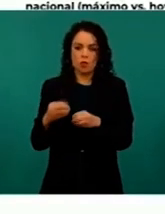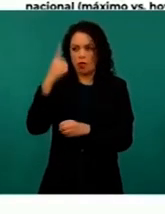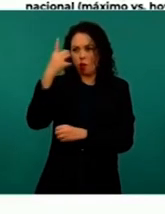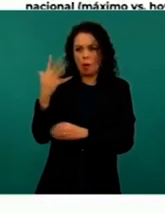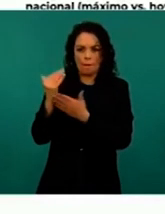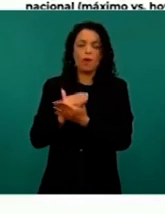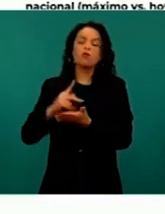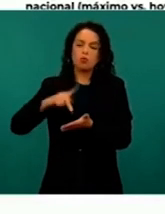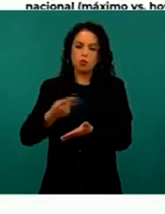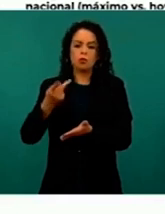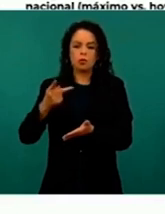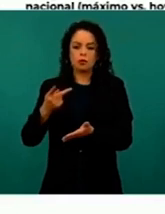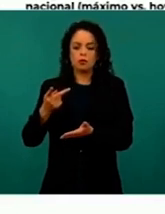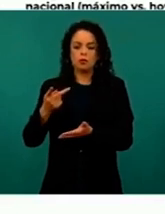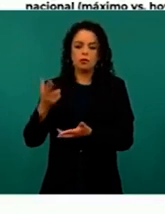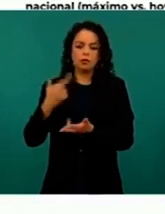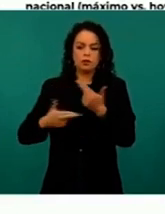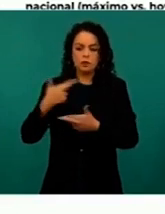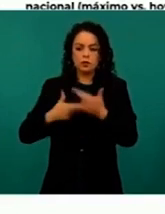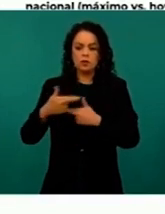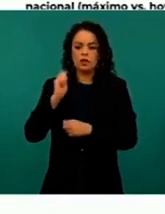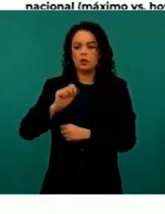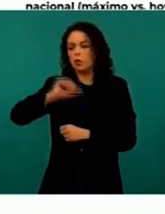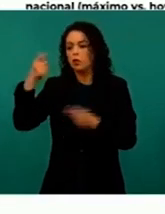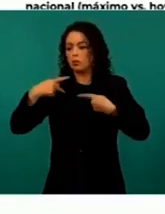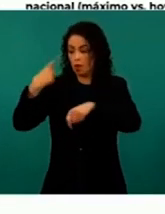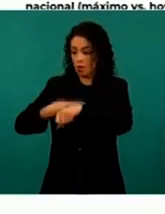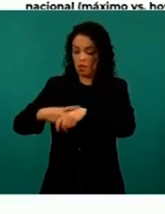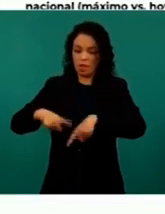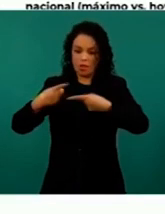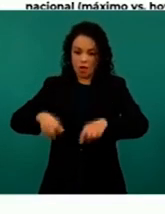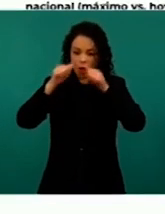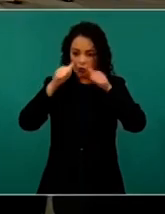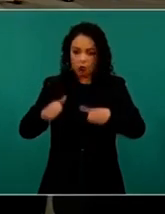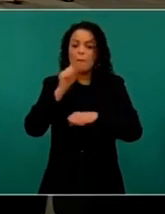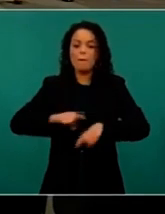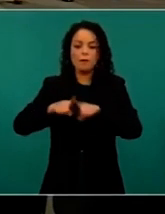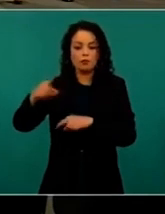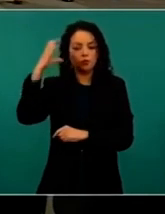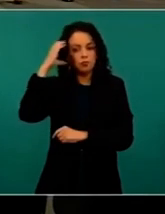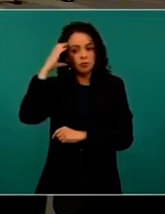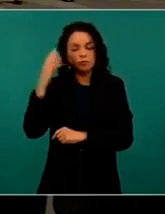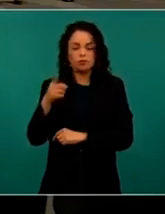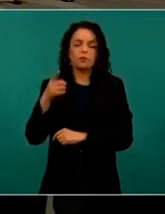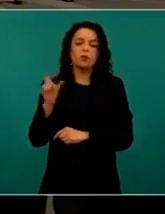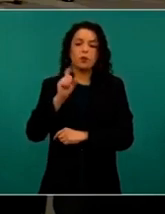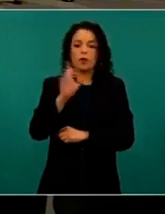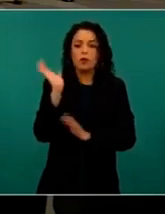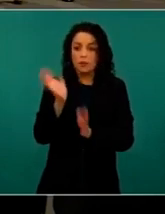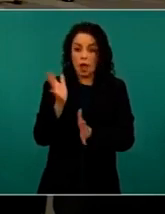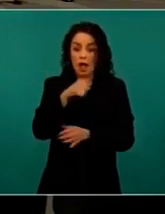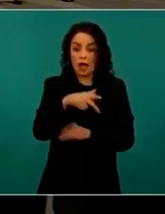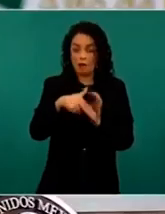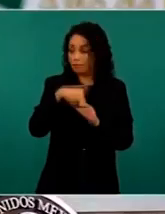reutilizadas para otros padecimientos, para atender a personas con otras enfermedades, en la medida en que se van desocupando las unidades COVID.